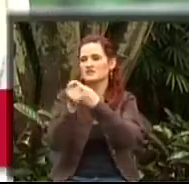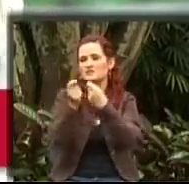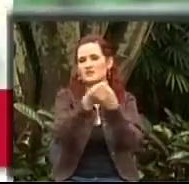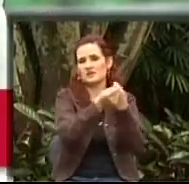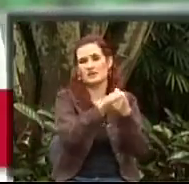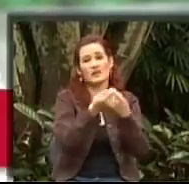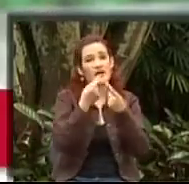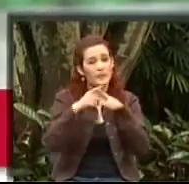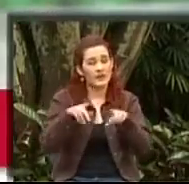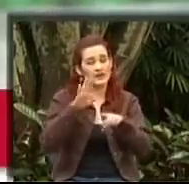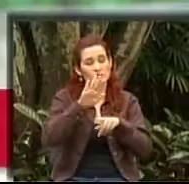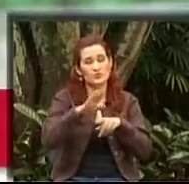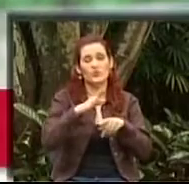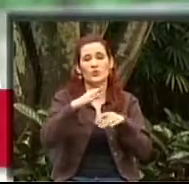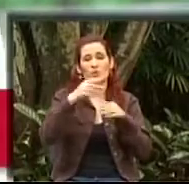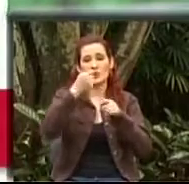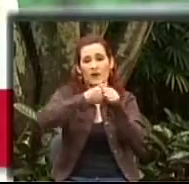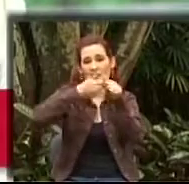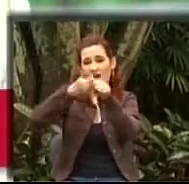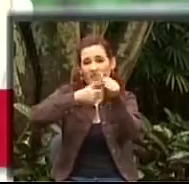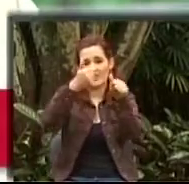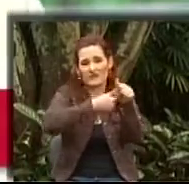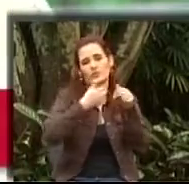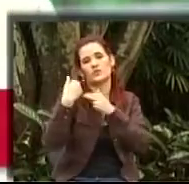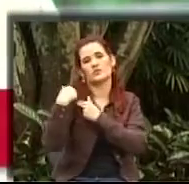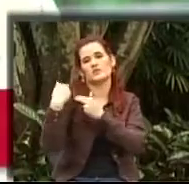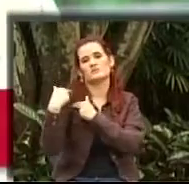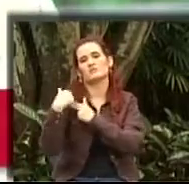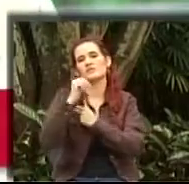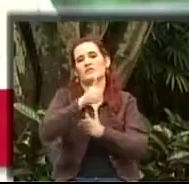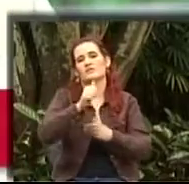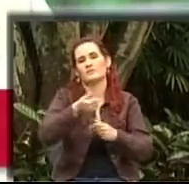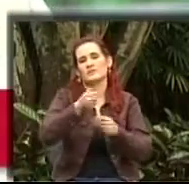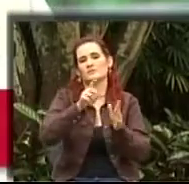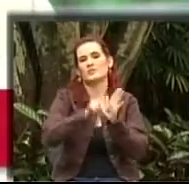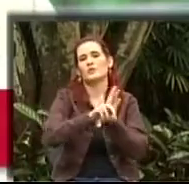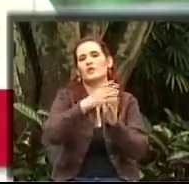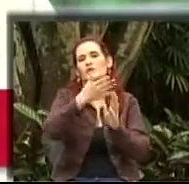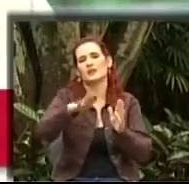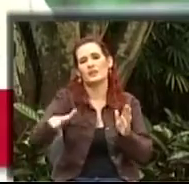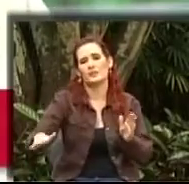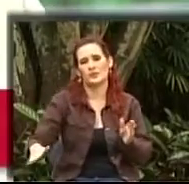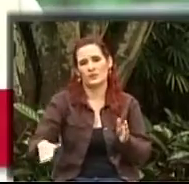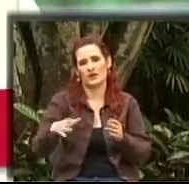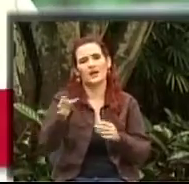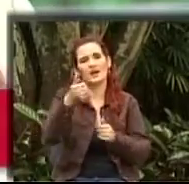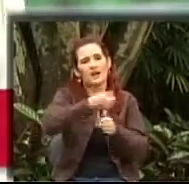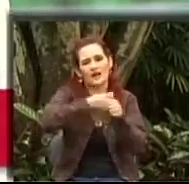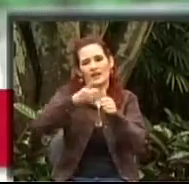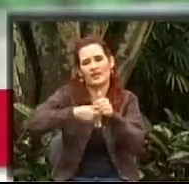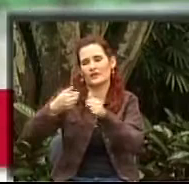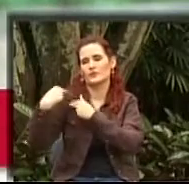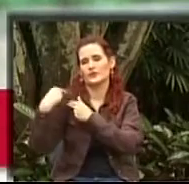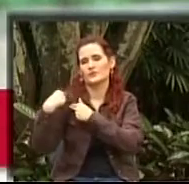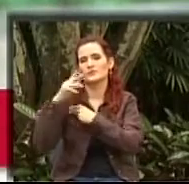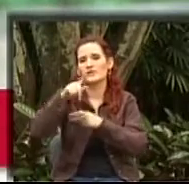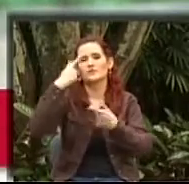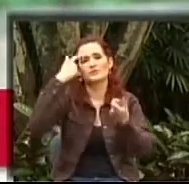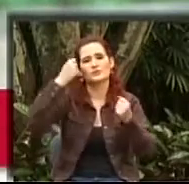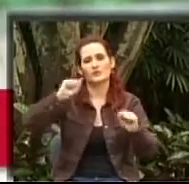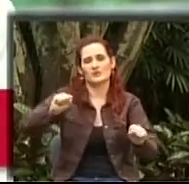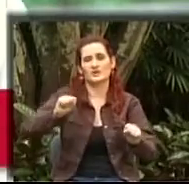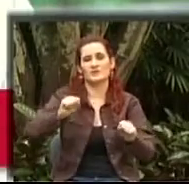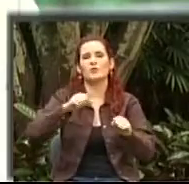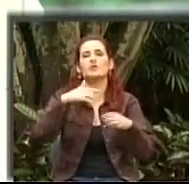municipio debe tener una política pública y debe, de alguna u otra manera, tratar de tener planes, programas y proyectos para que puedan atender a la población más vulnerable,